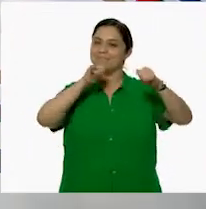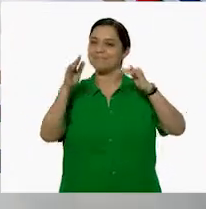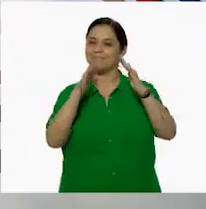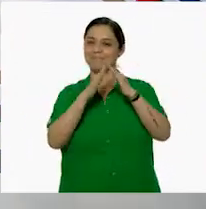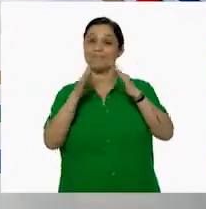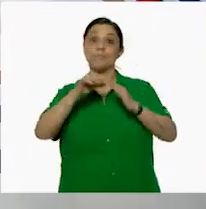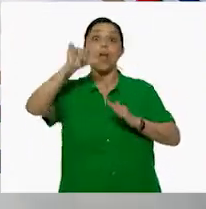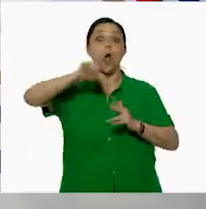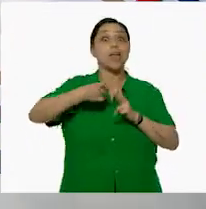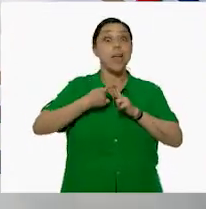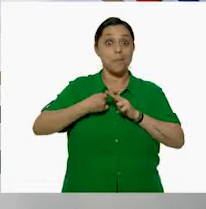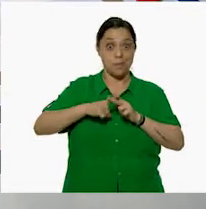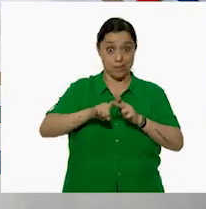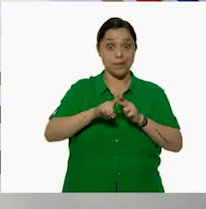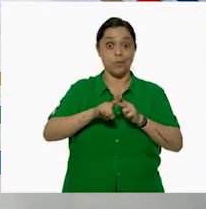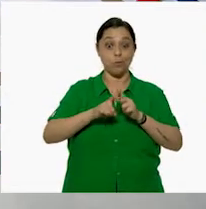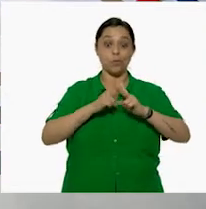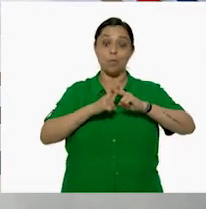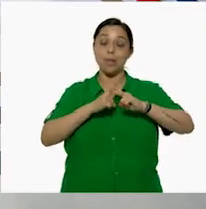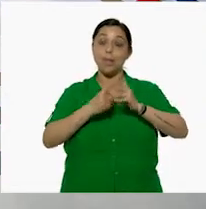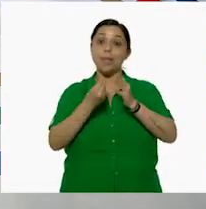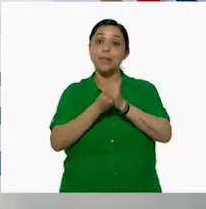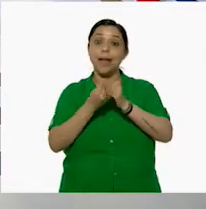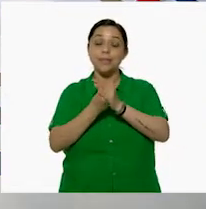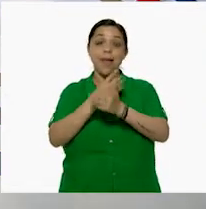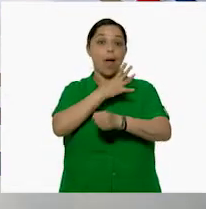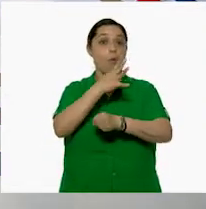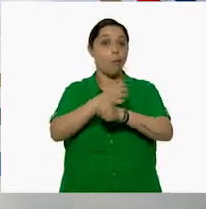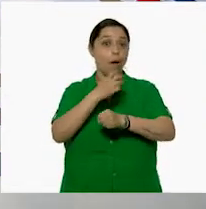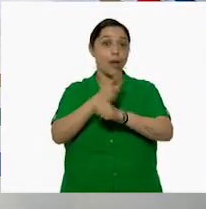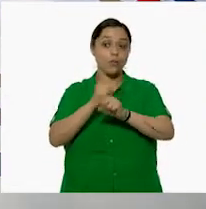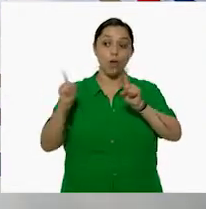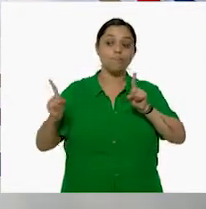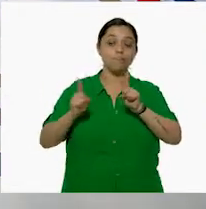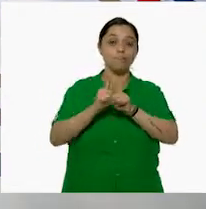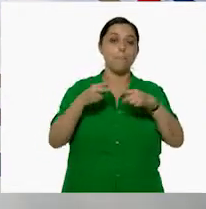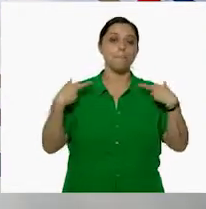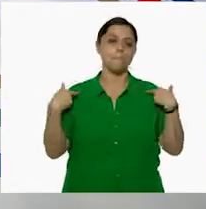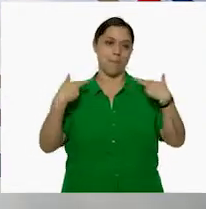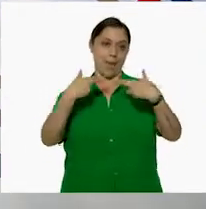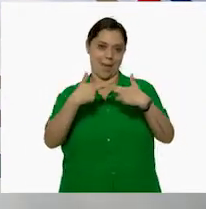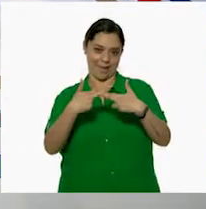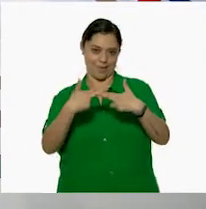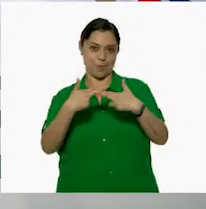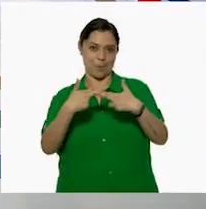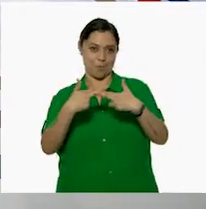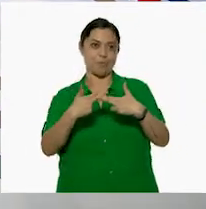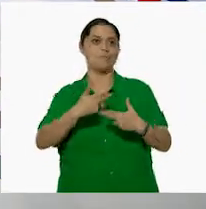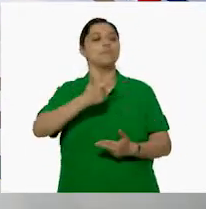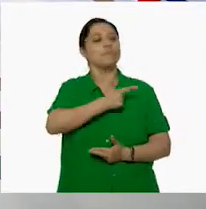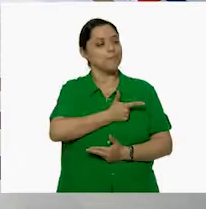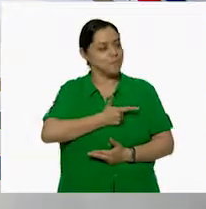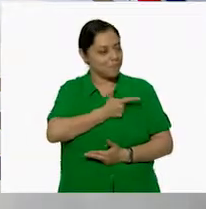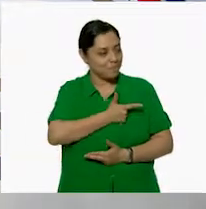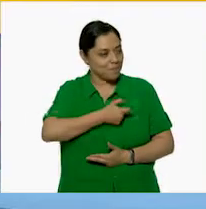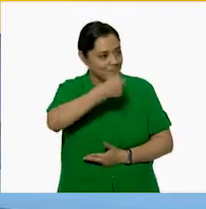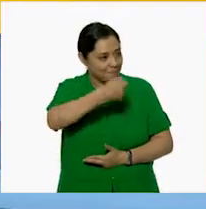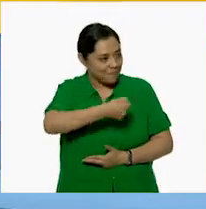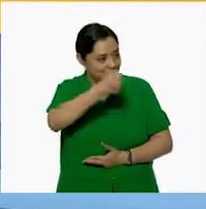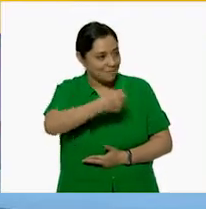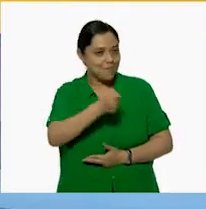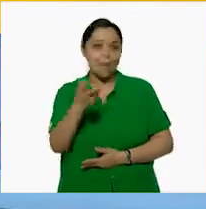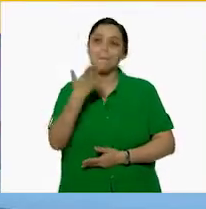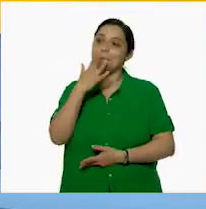Y hoy iniciamos una sesión de matemáticas de cuarto grado junto con el maestro Adán Icasio, a quien saludo con muchísimo gusto. Maestro Adán,